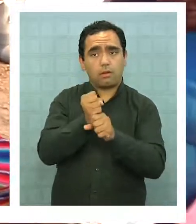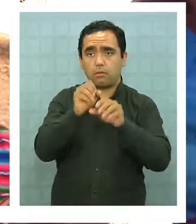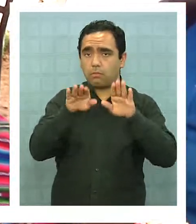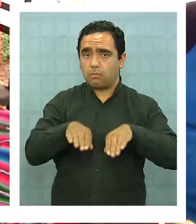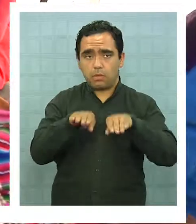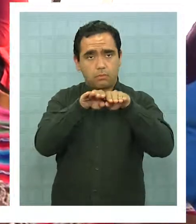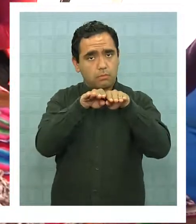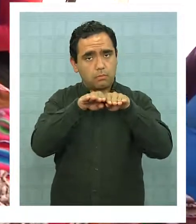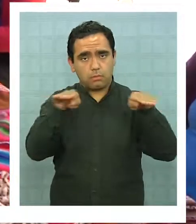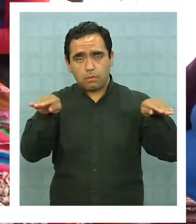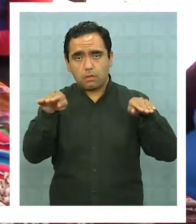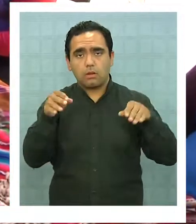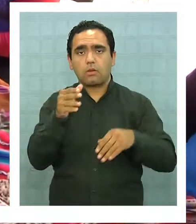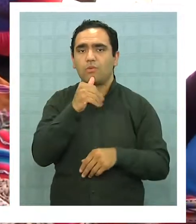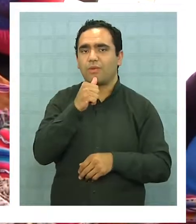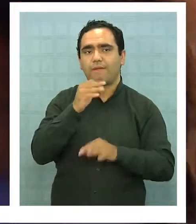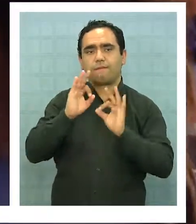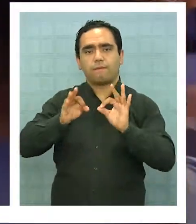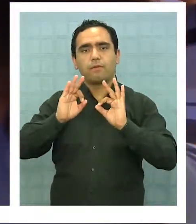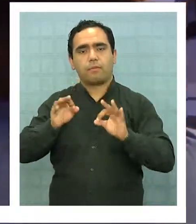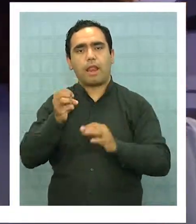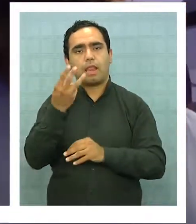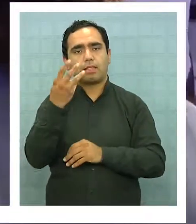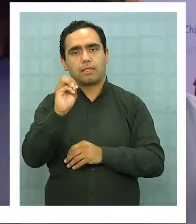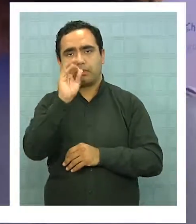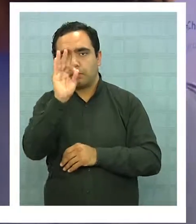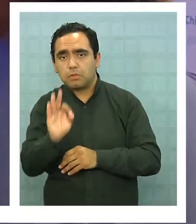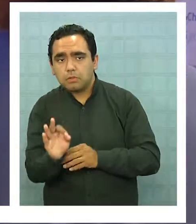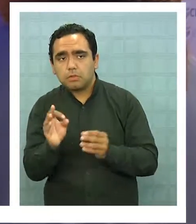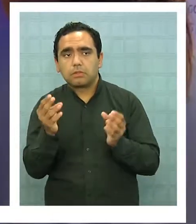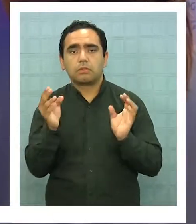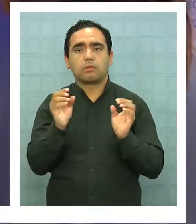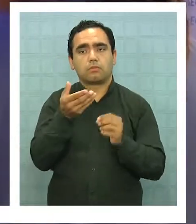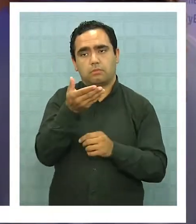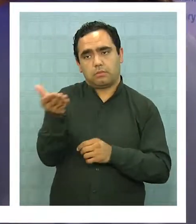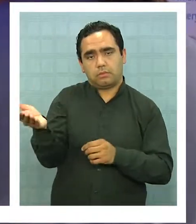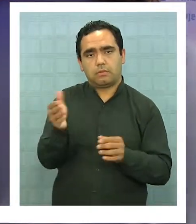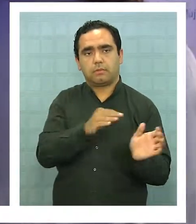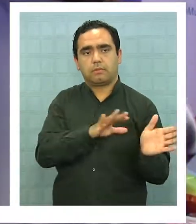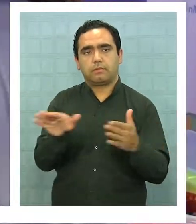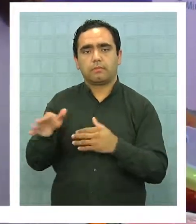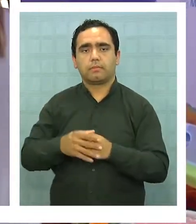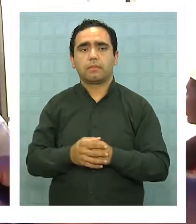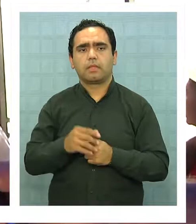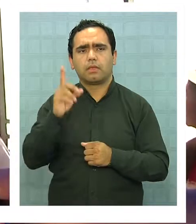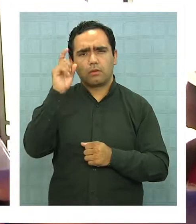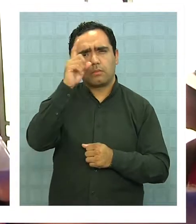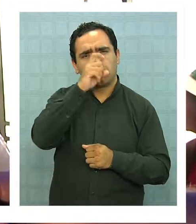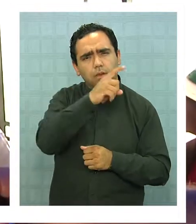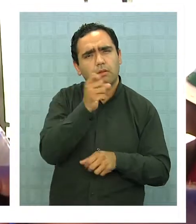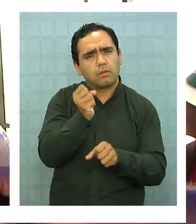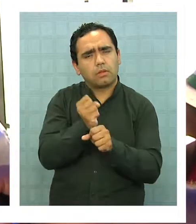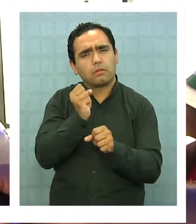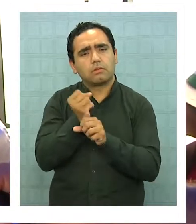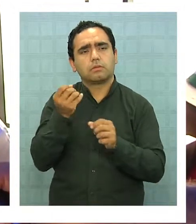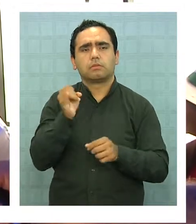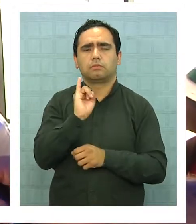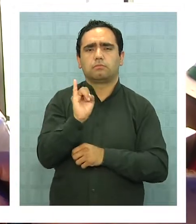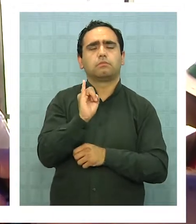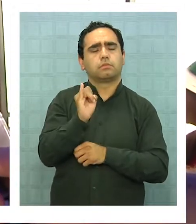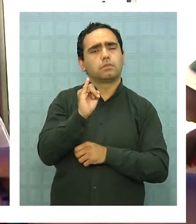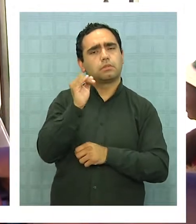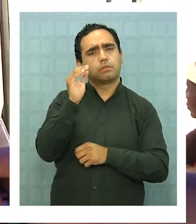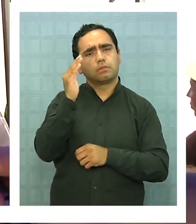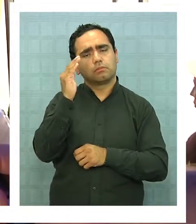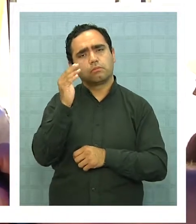en el sector rural no está formalizada más del 30% de ellas. un que tú ves más complejo o más formales? Yo creo que sí